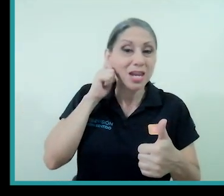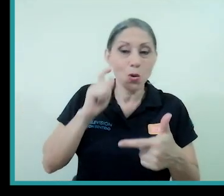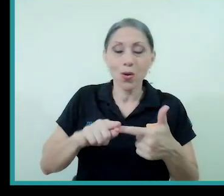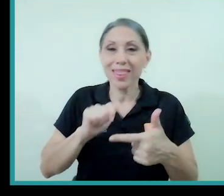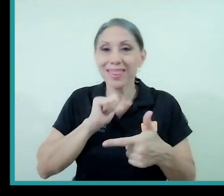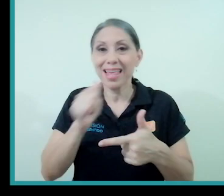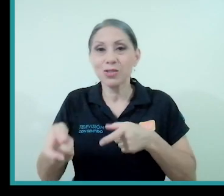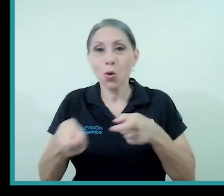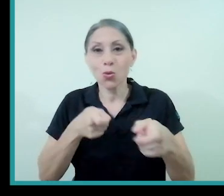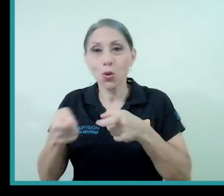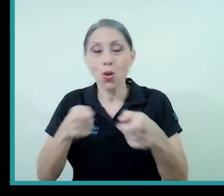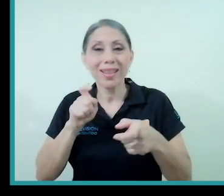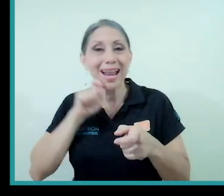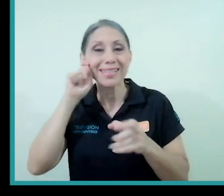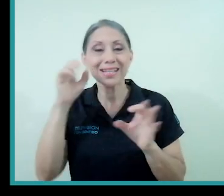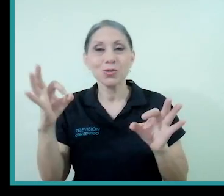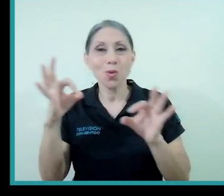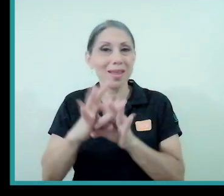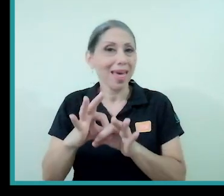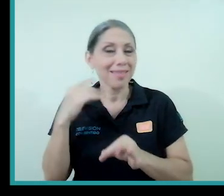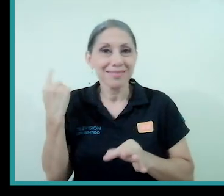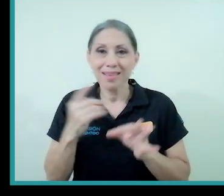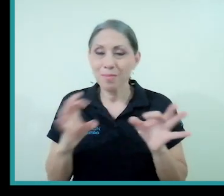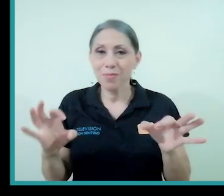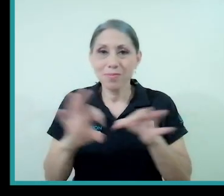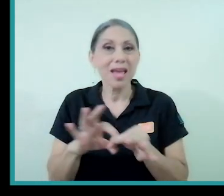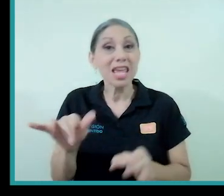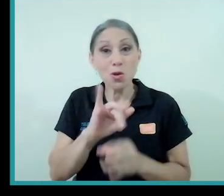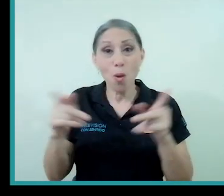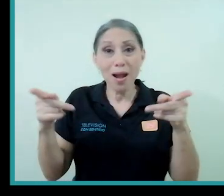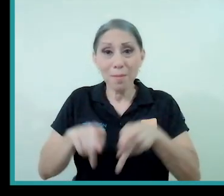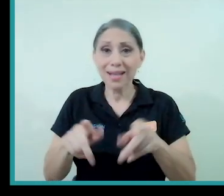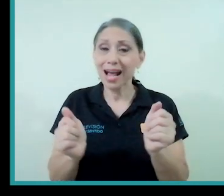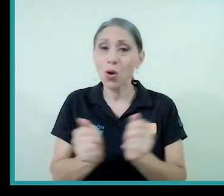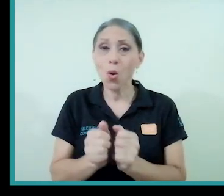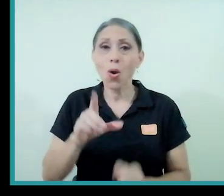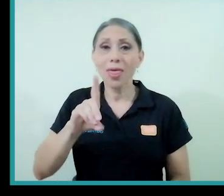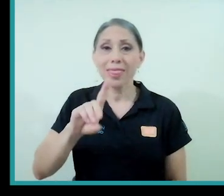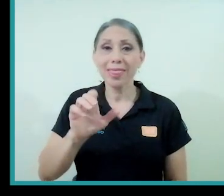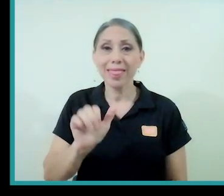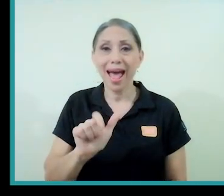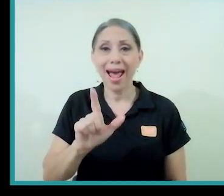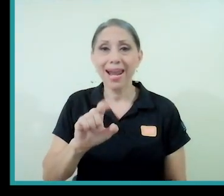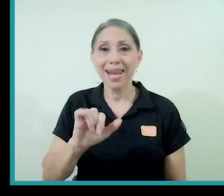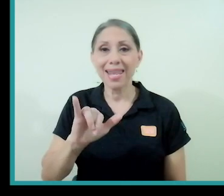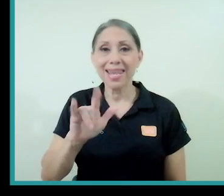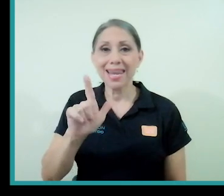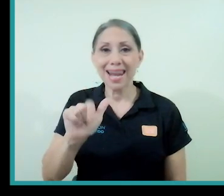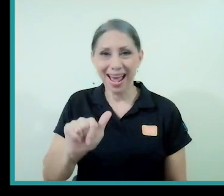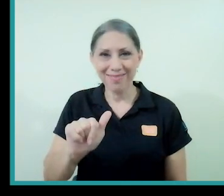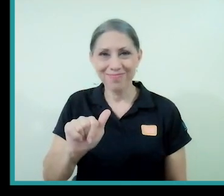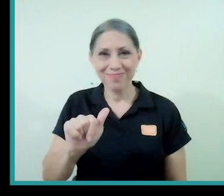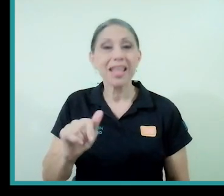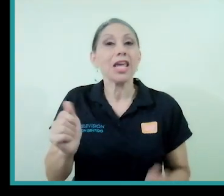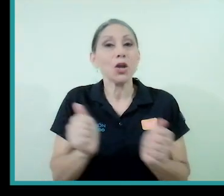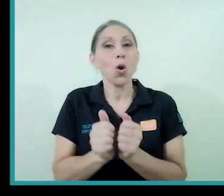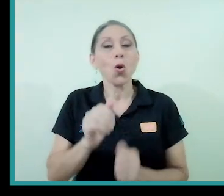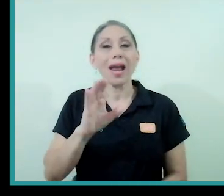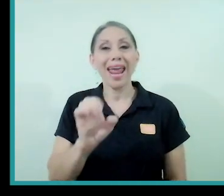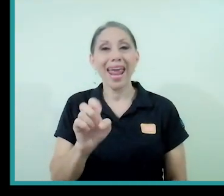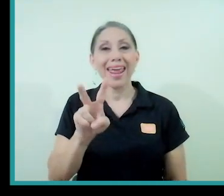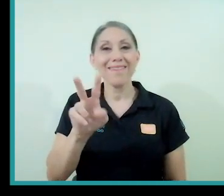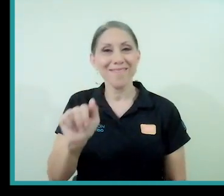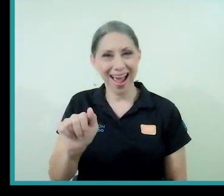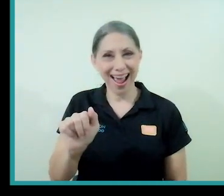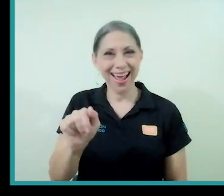sexualidad igual pasa con Dalila y con Eva ¿verdad? que sería como el prototipo y